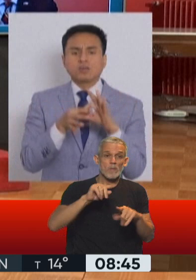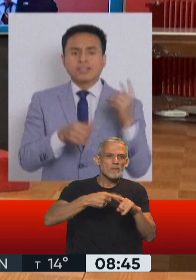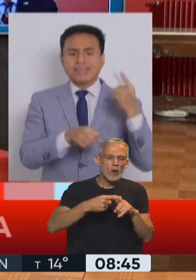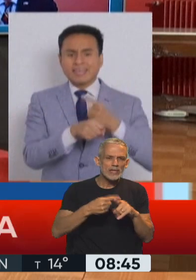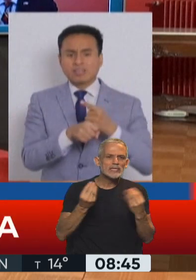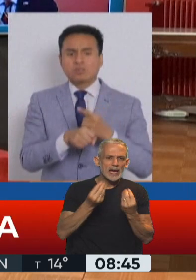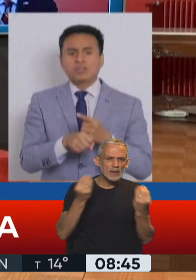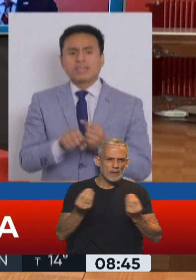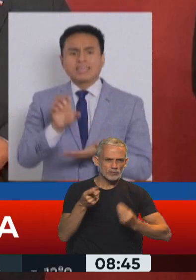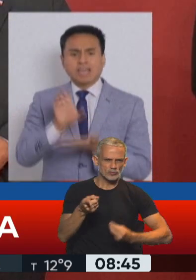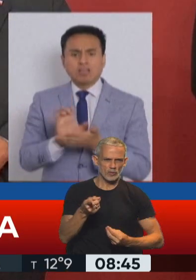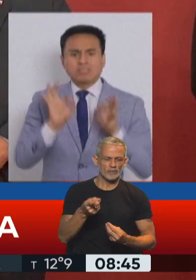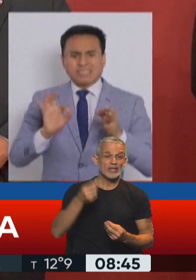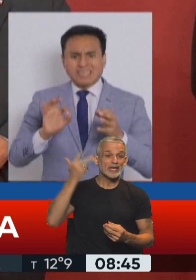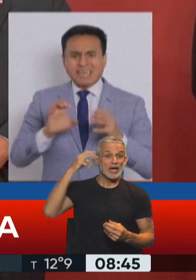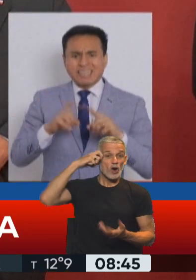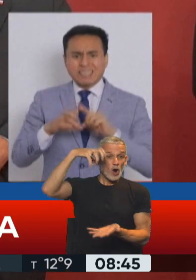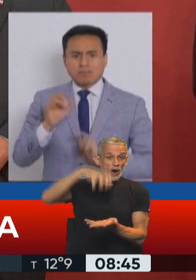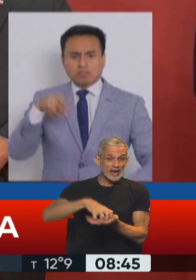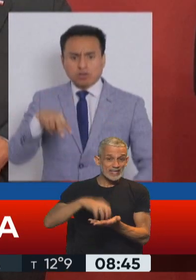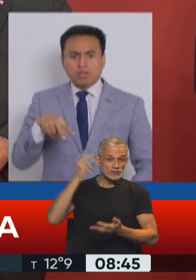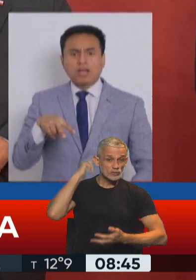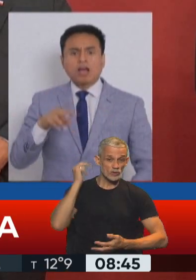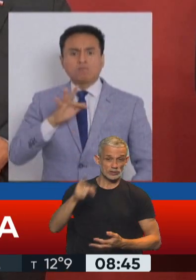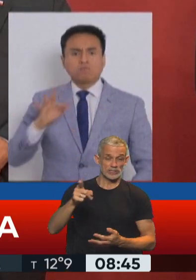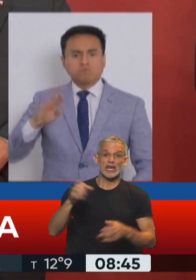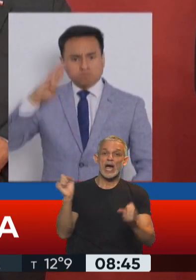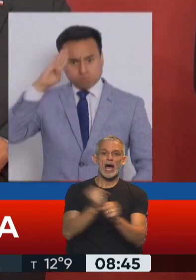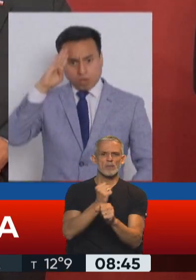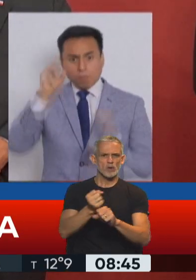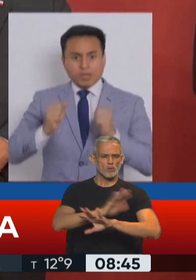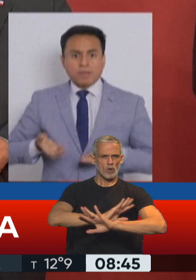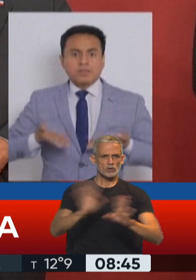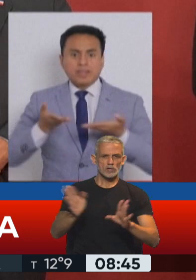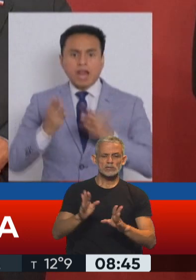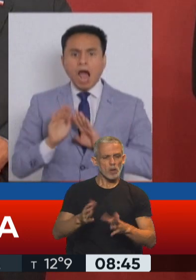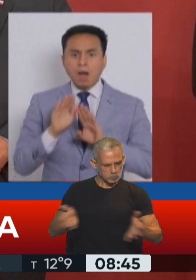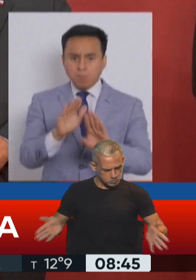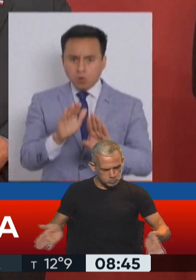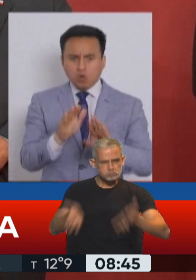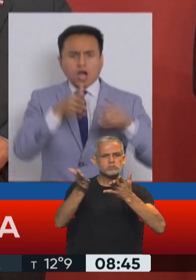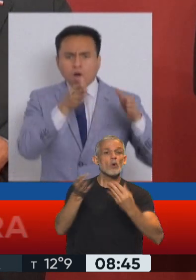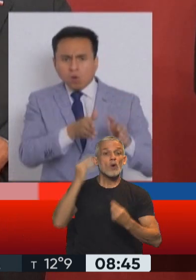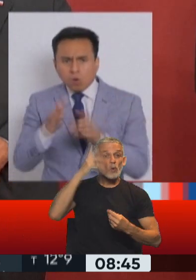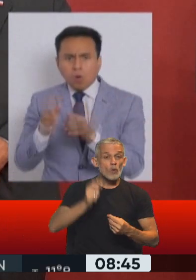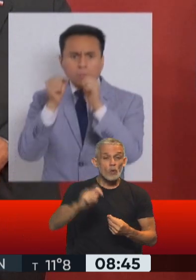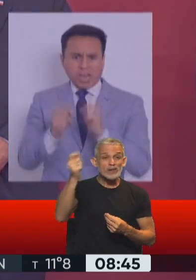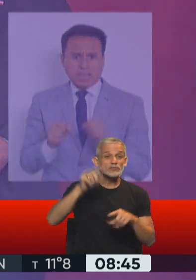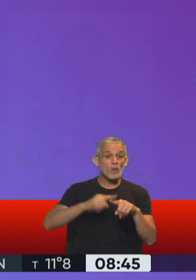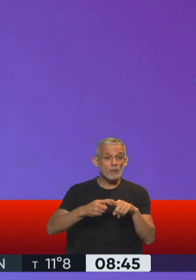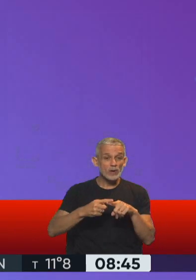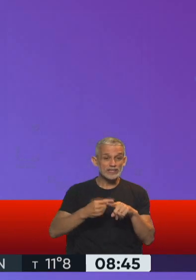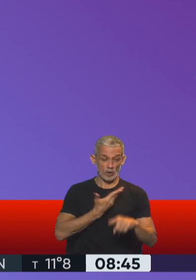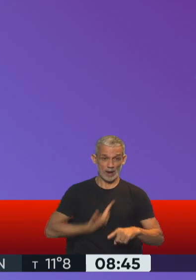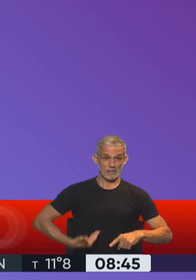porque el Congreso de aquel país aprobó, dio luz verde al juicio político